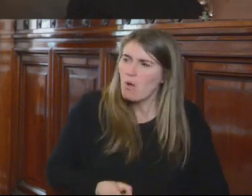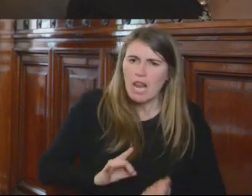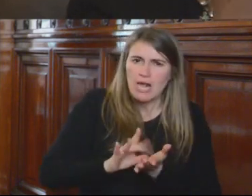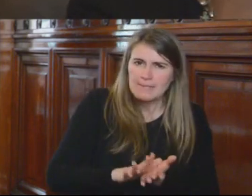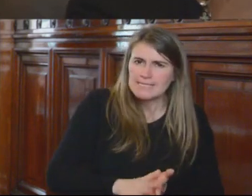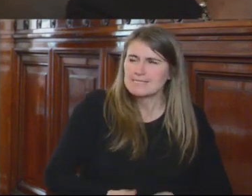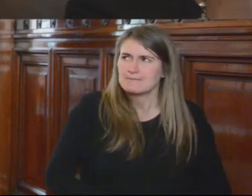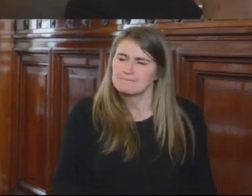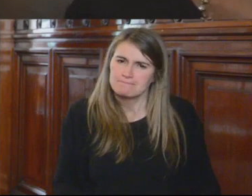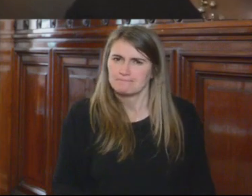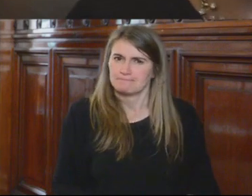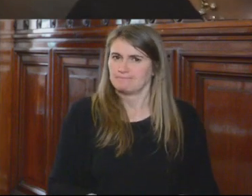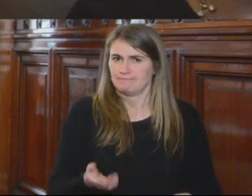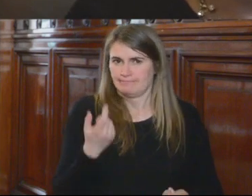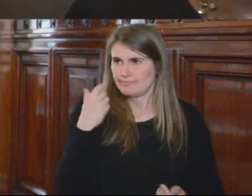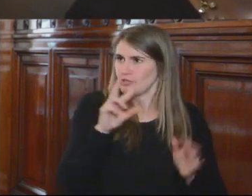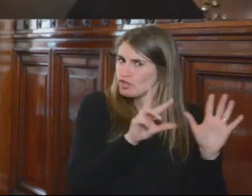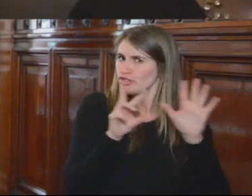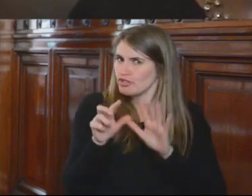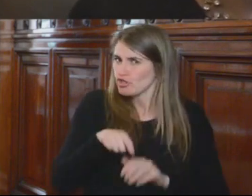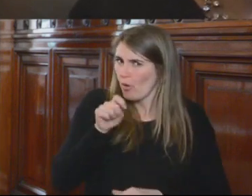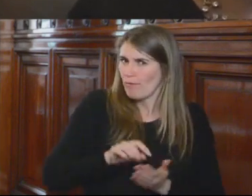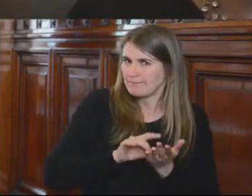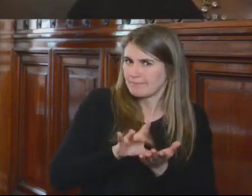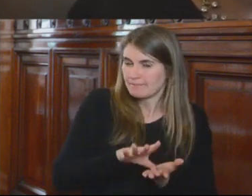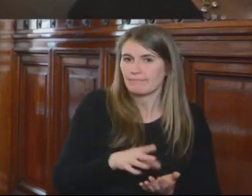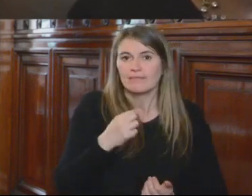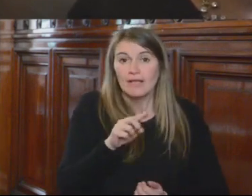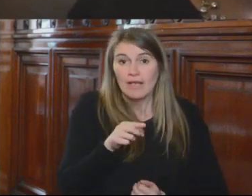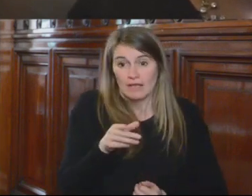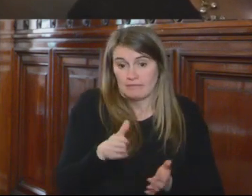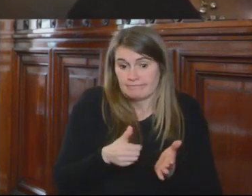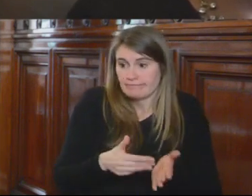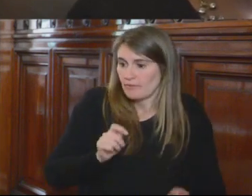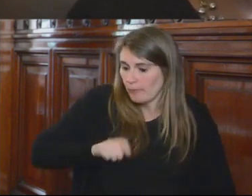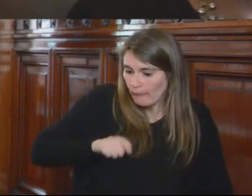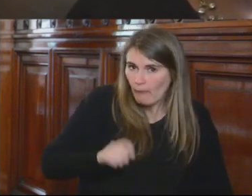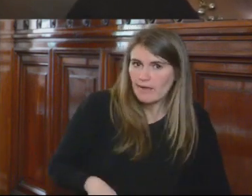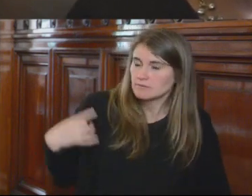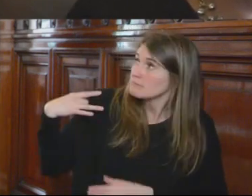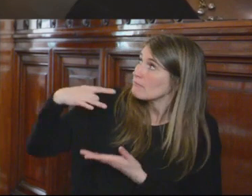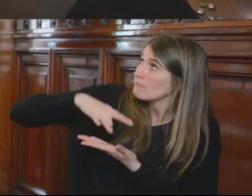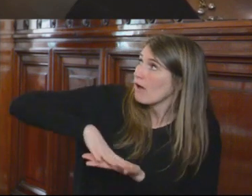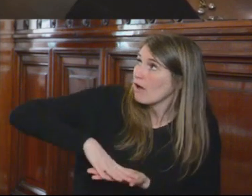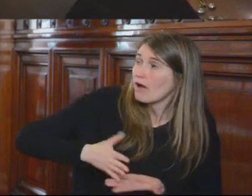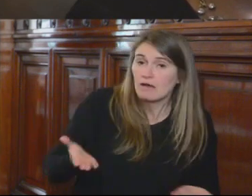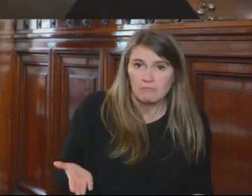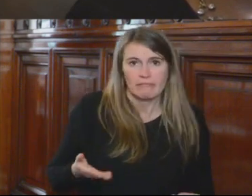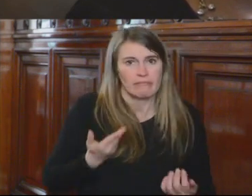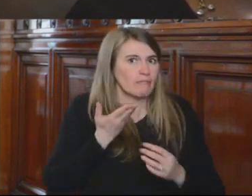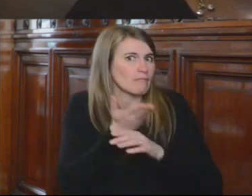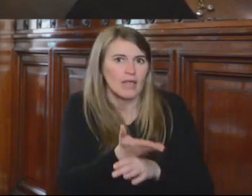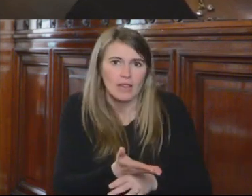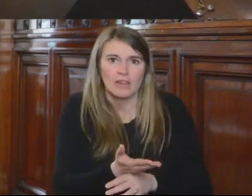Además, a partir de las acciones que estas víctimas han ido instando, tanto en la vía interna del Consejo de la